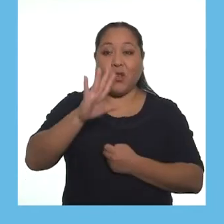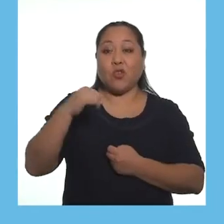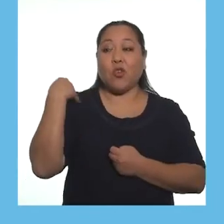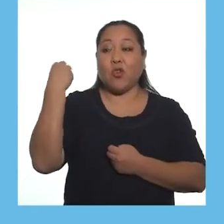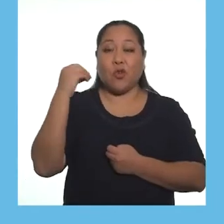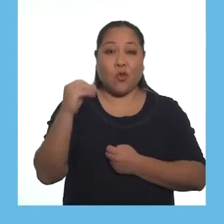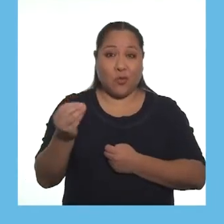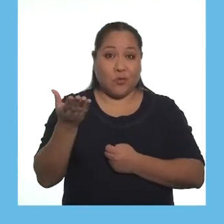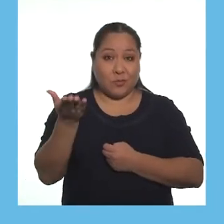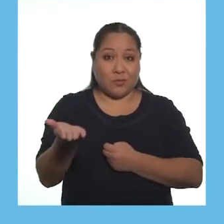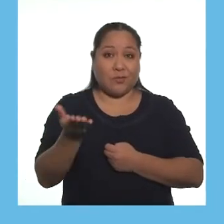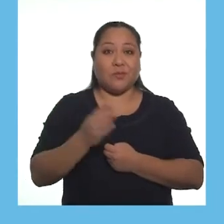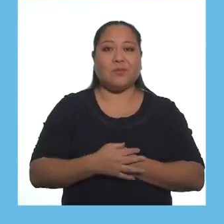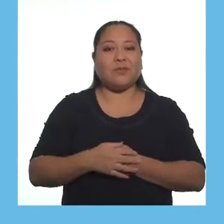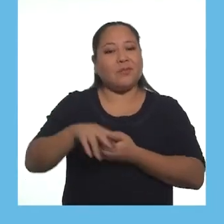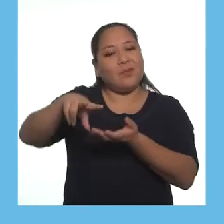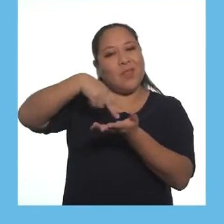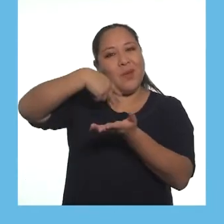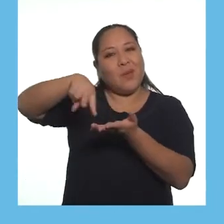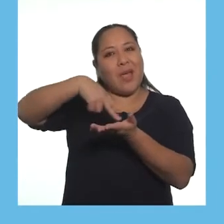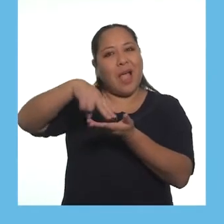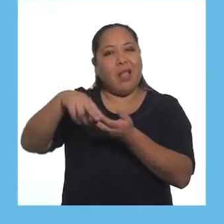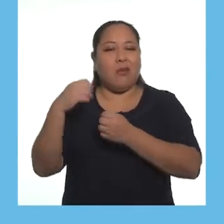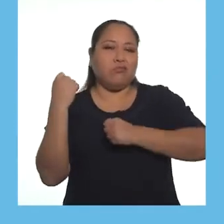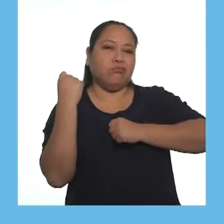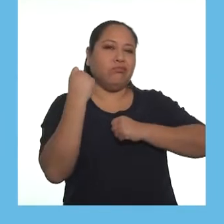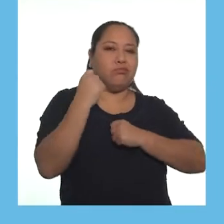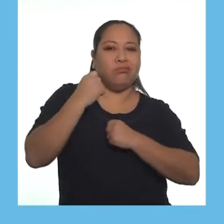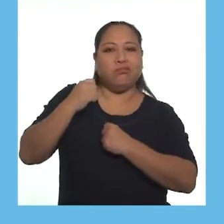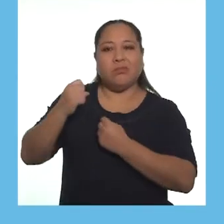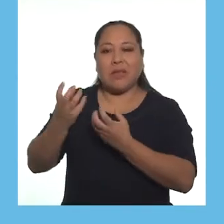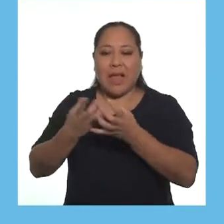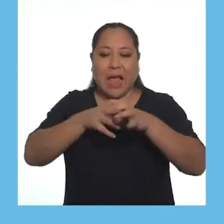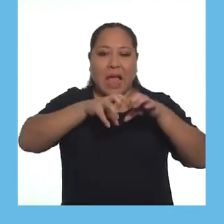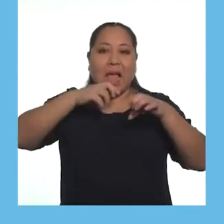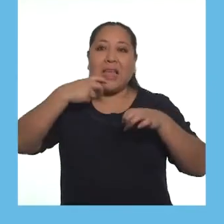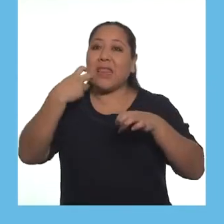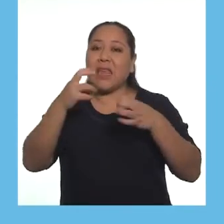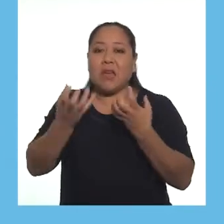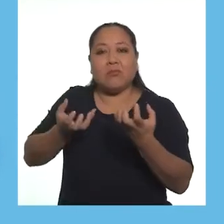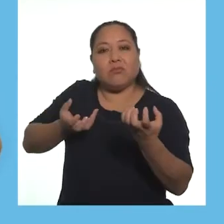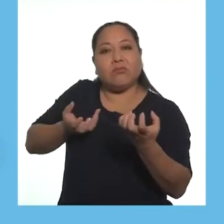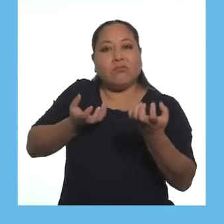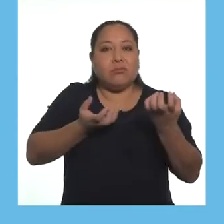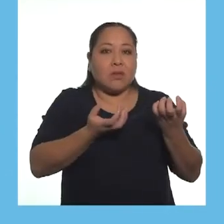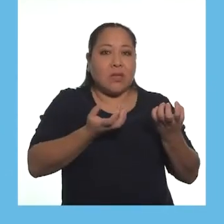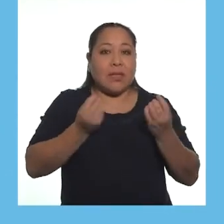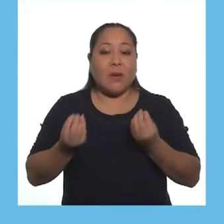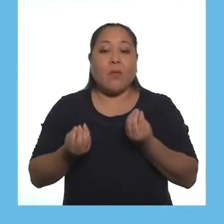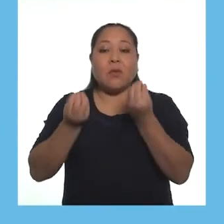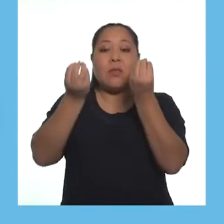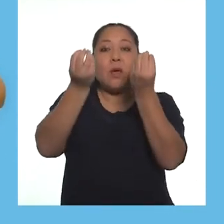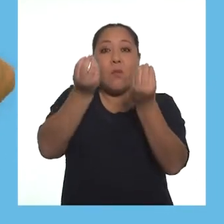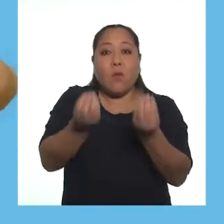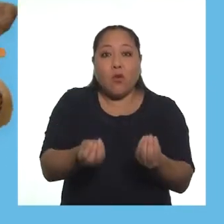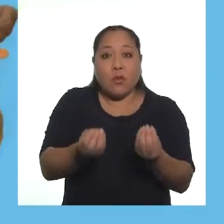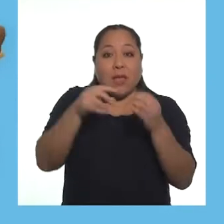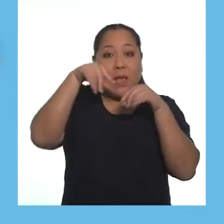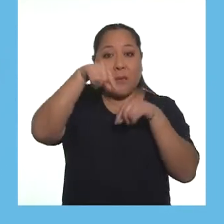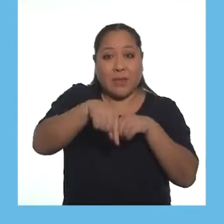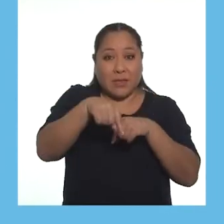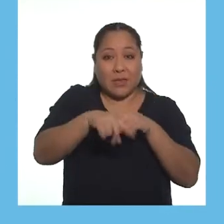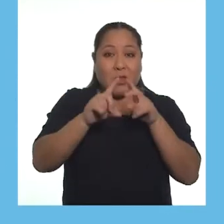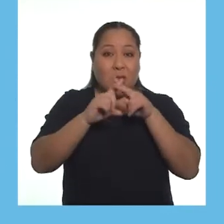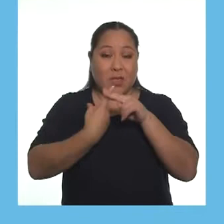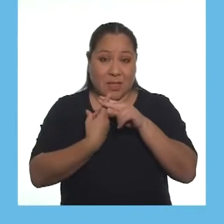familias, que su adolescente o joven baile con la anaconda al inicio de la danza. Luego, que